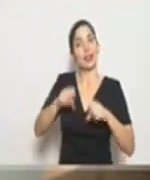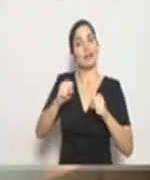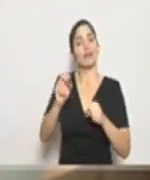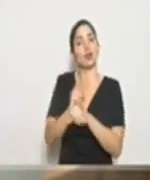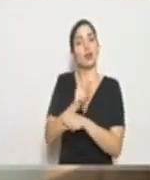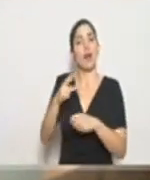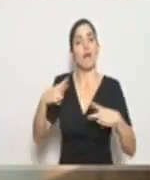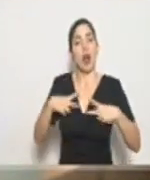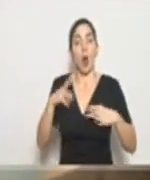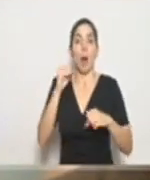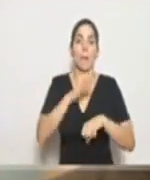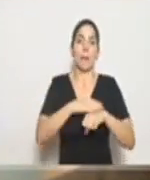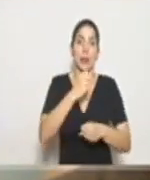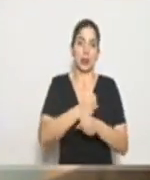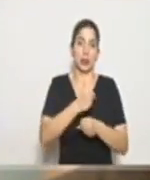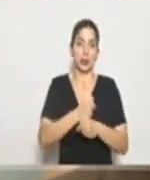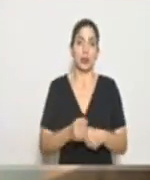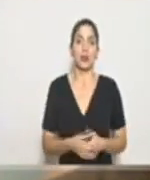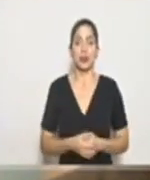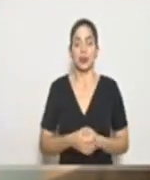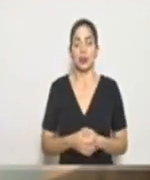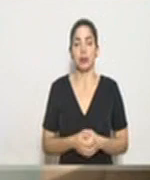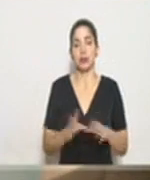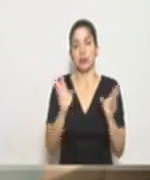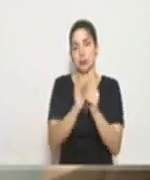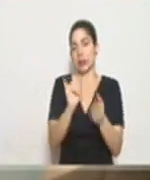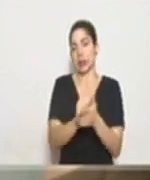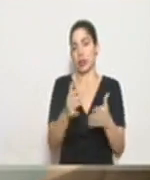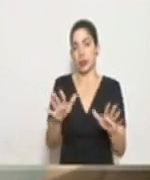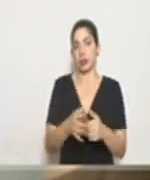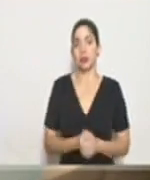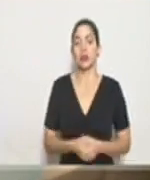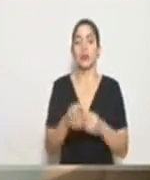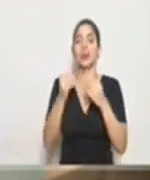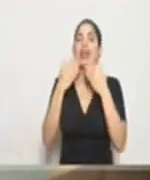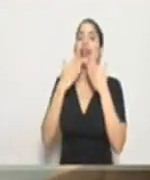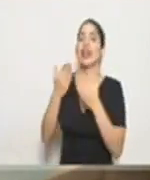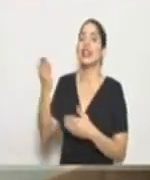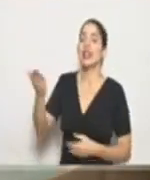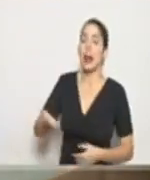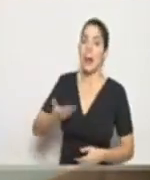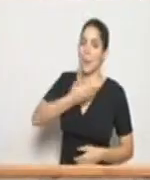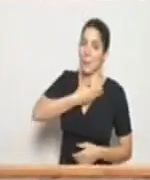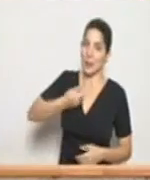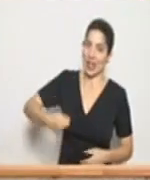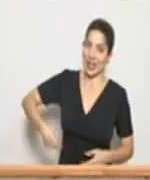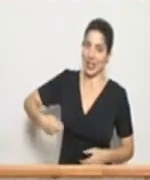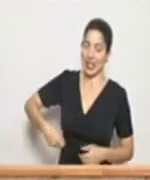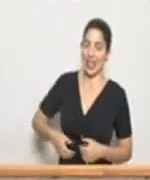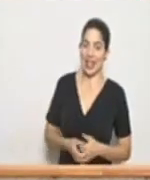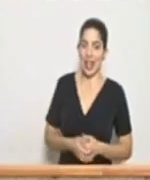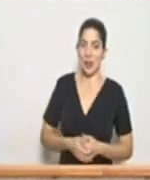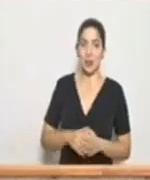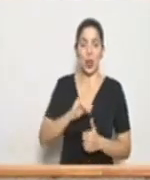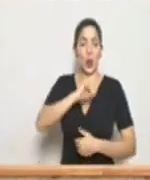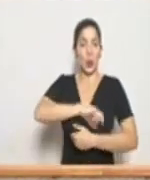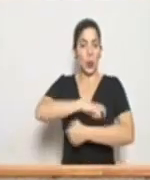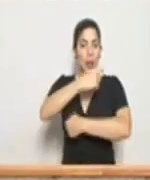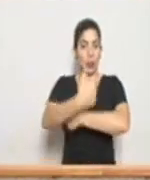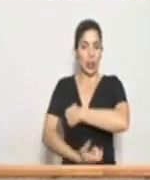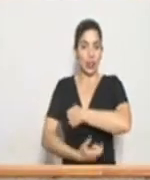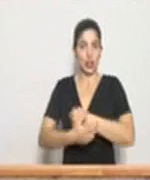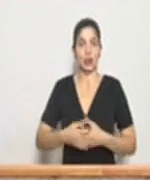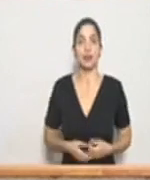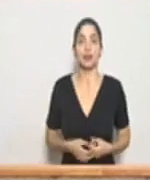a un permiso laboral. Esto sería. Muchas gracias. Muchas gracias a la presidenta ejecutiva de la Junta de